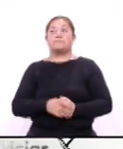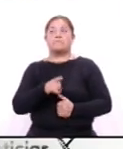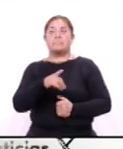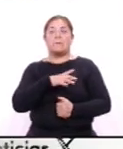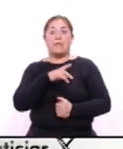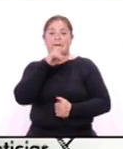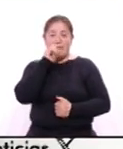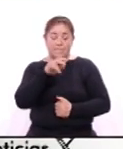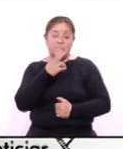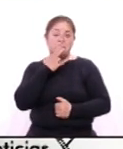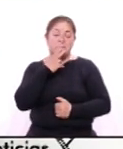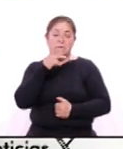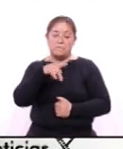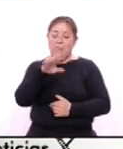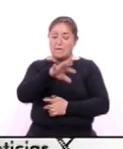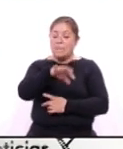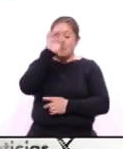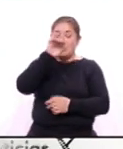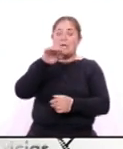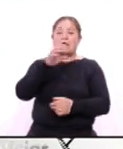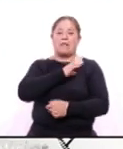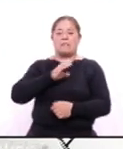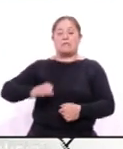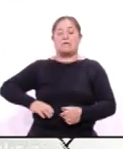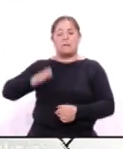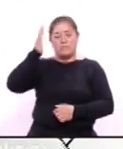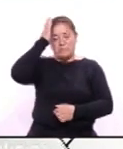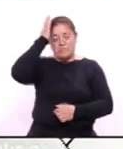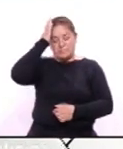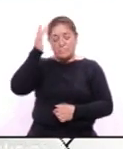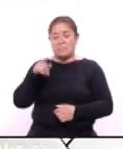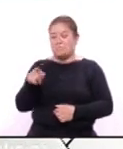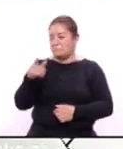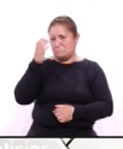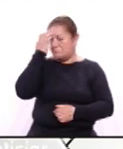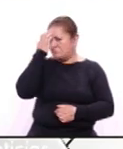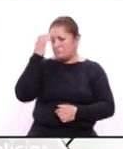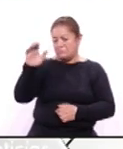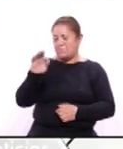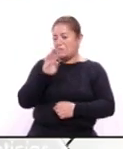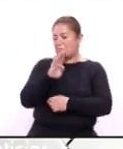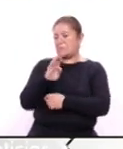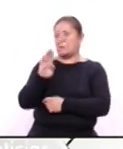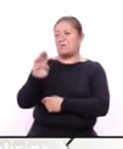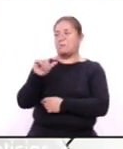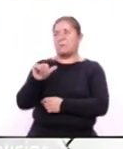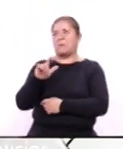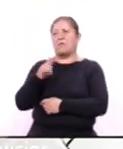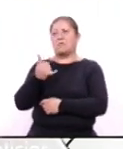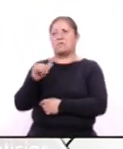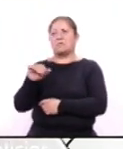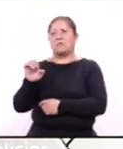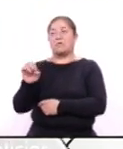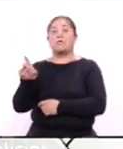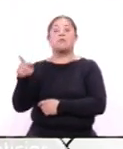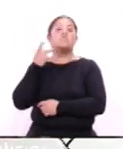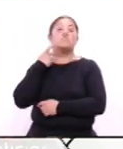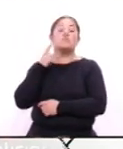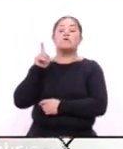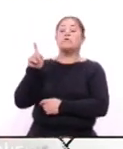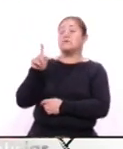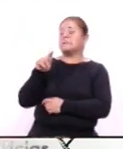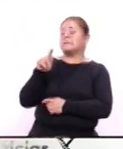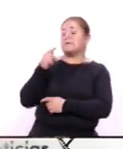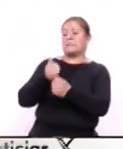servido también para elegir a su candidato principal el casi desconocido Walter Bayer El político de 70